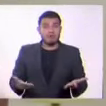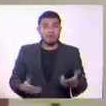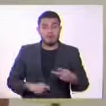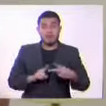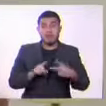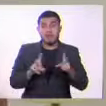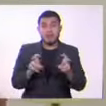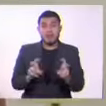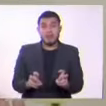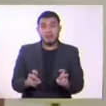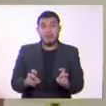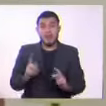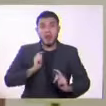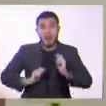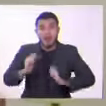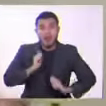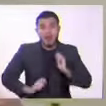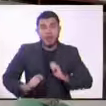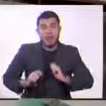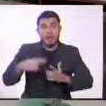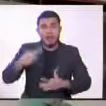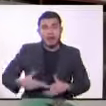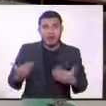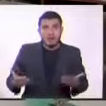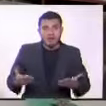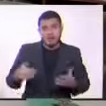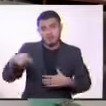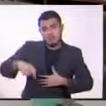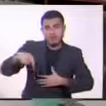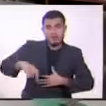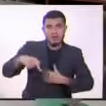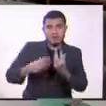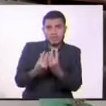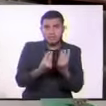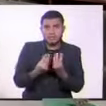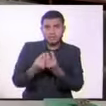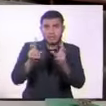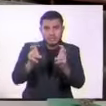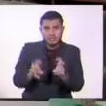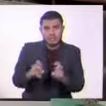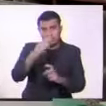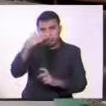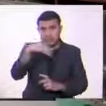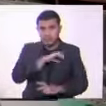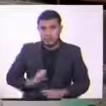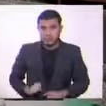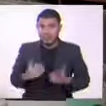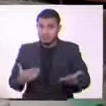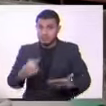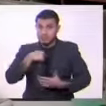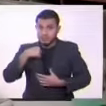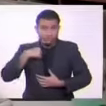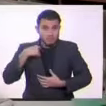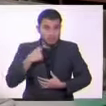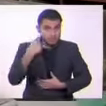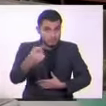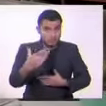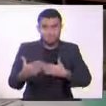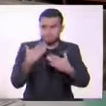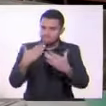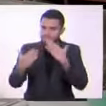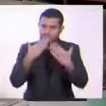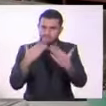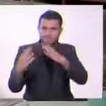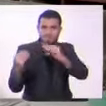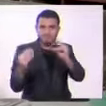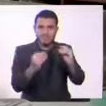aborda el teatro realista que son actuales en la sociedad salvadoreña? Te invito a que lo comentes con tu familia.